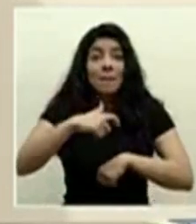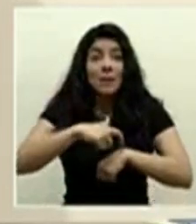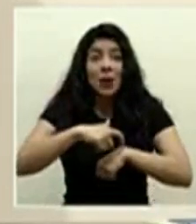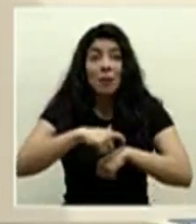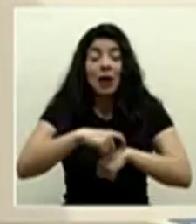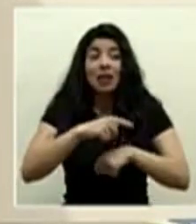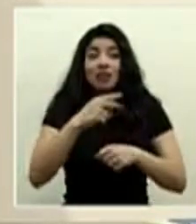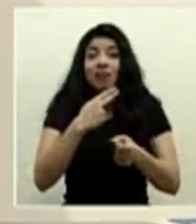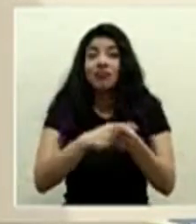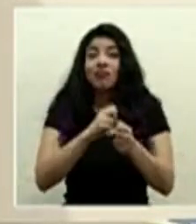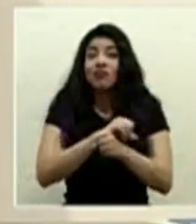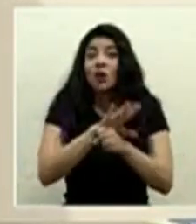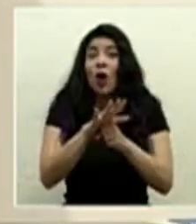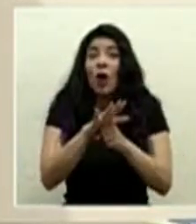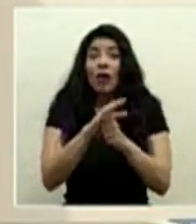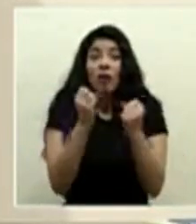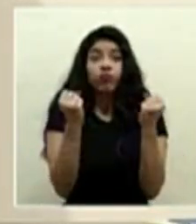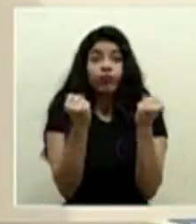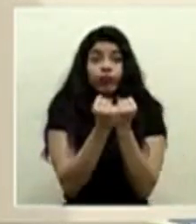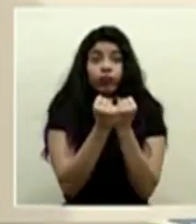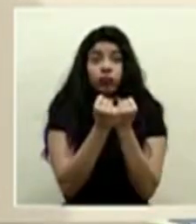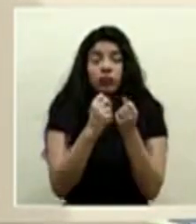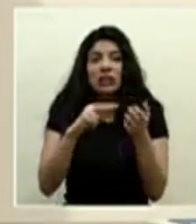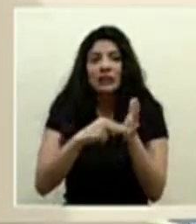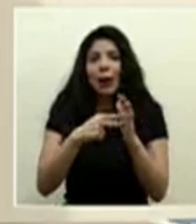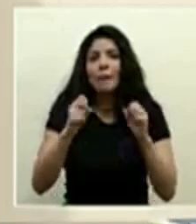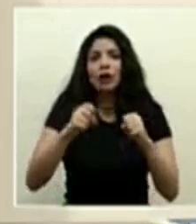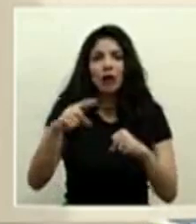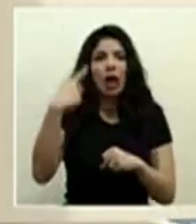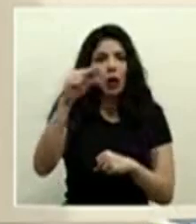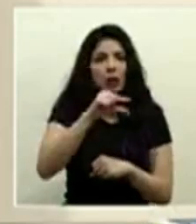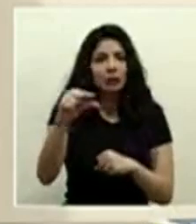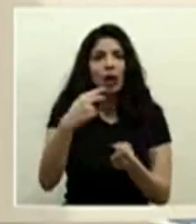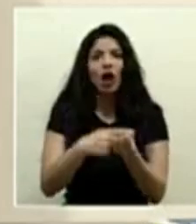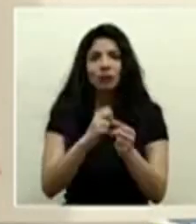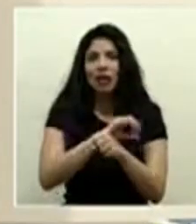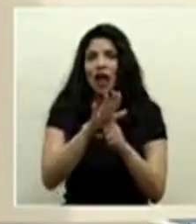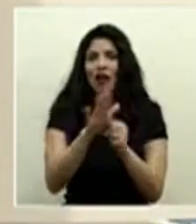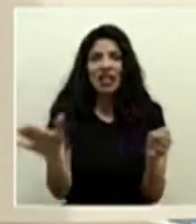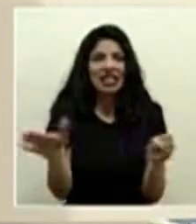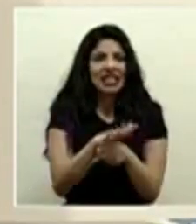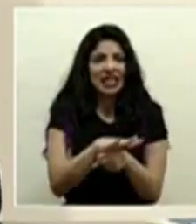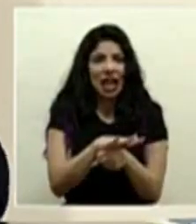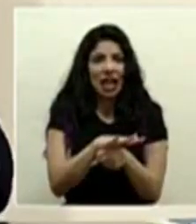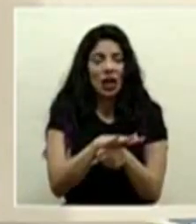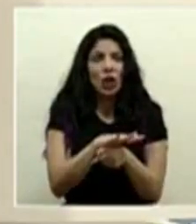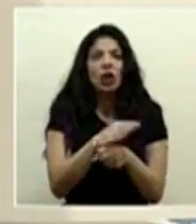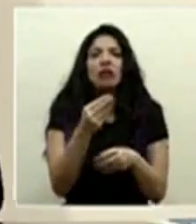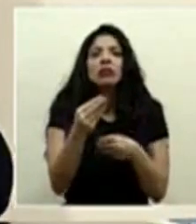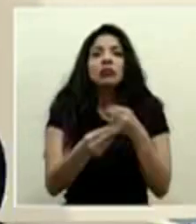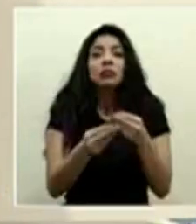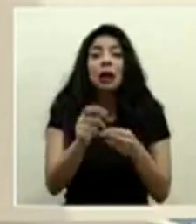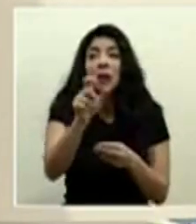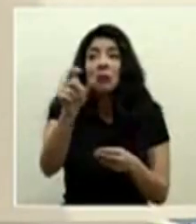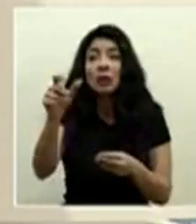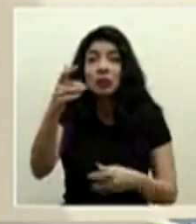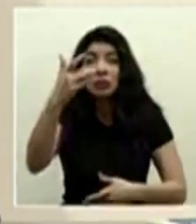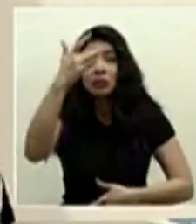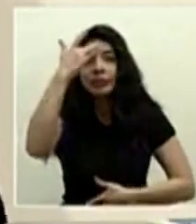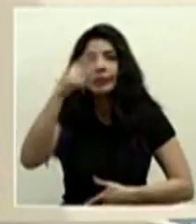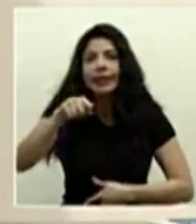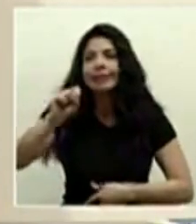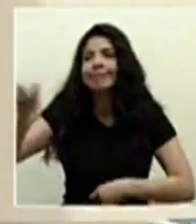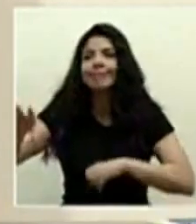se sature SEACO que probablemente va a ocurrir la semana entrante entonces vamos a estar trasladando ya pacientes entre diferentes